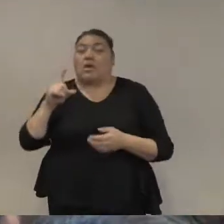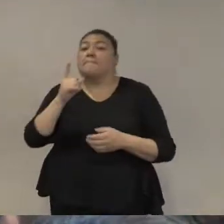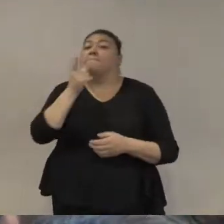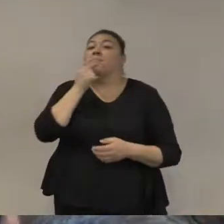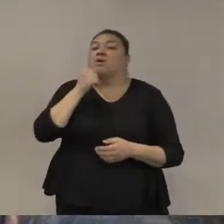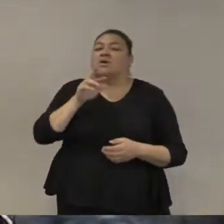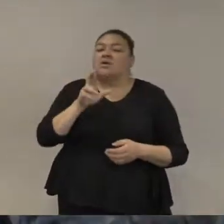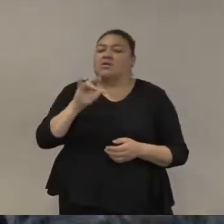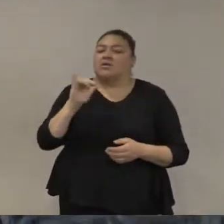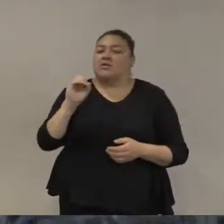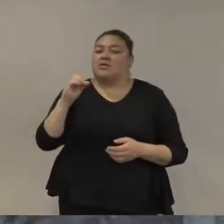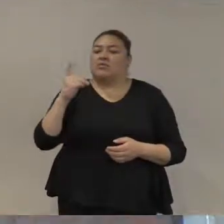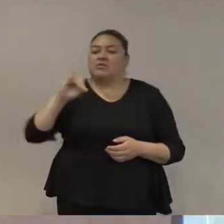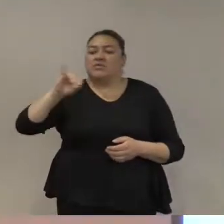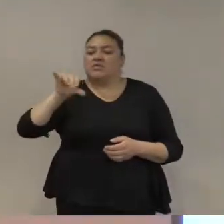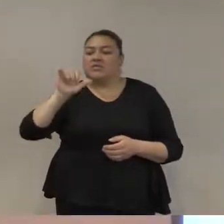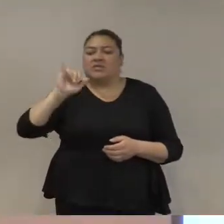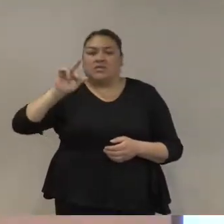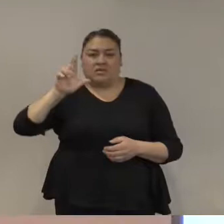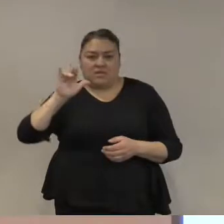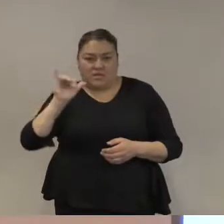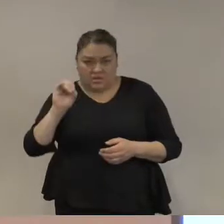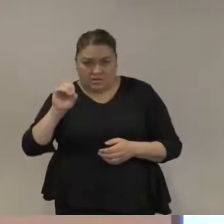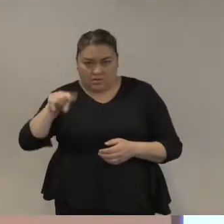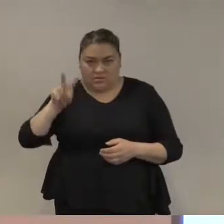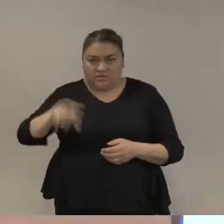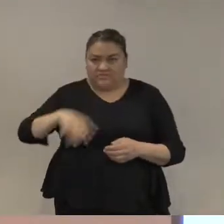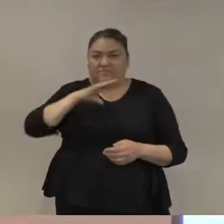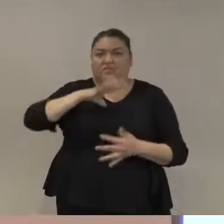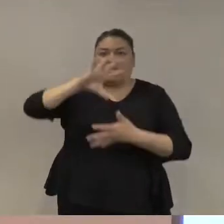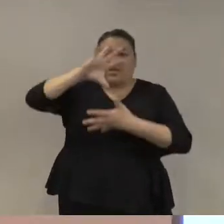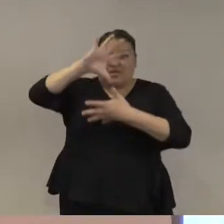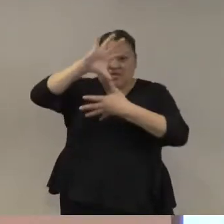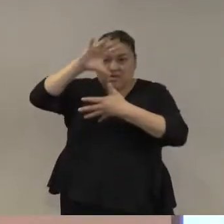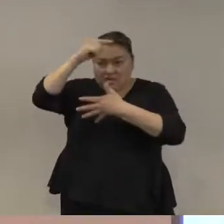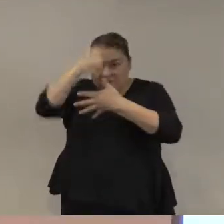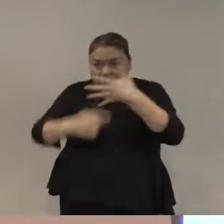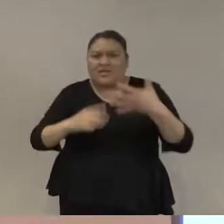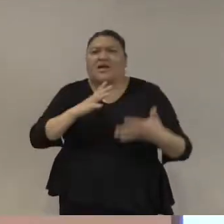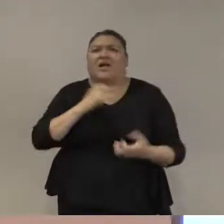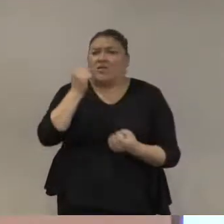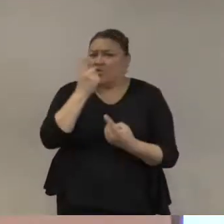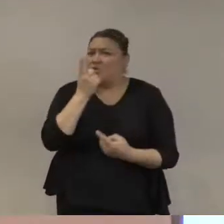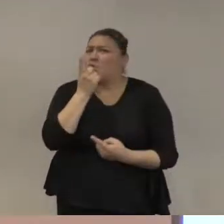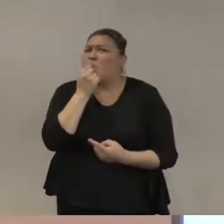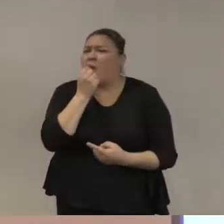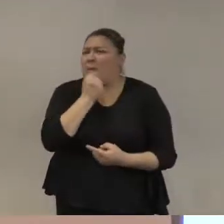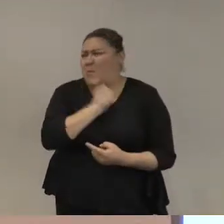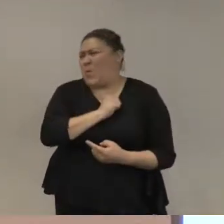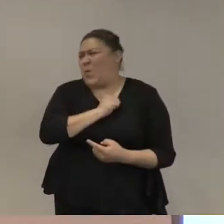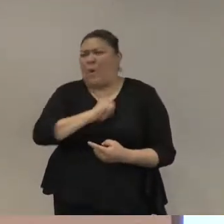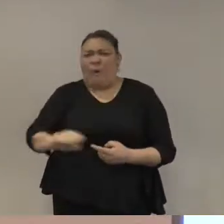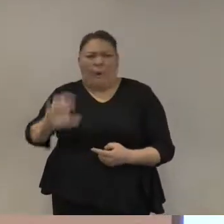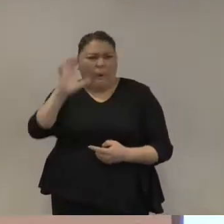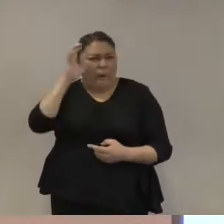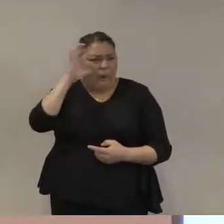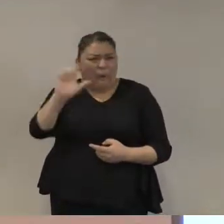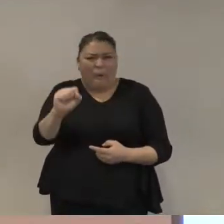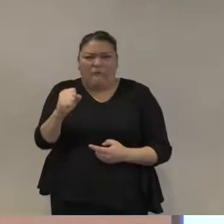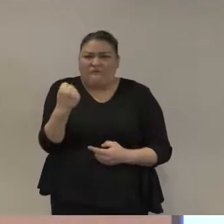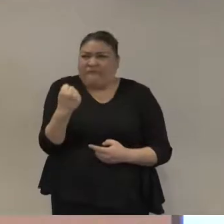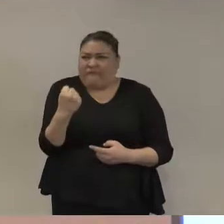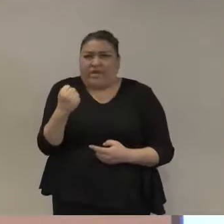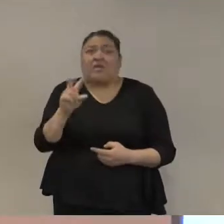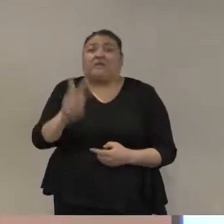algunos de los policías de esta región son bastantemente letales. Hay policías estatales aquí en México que tienen sus propios